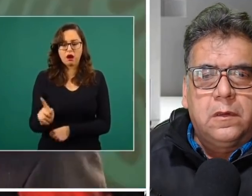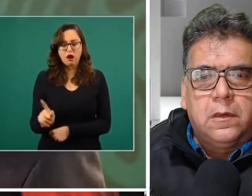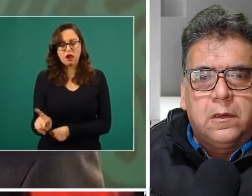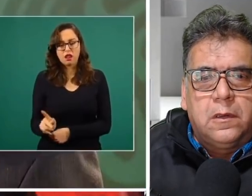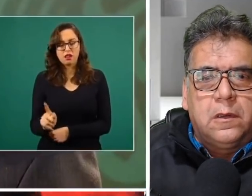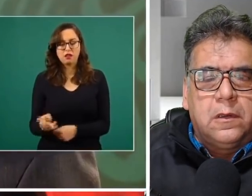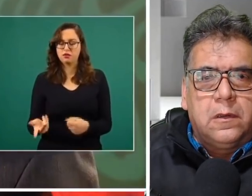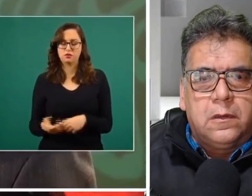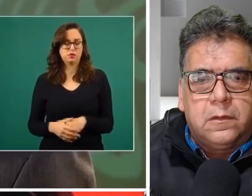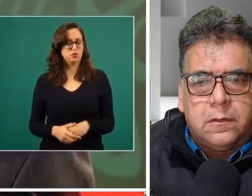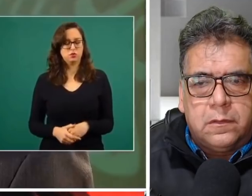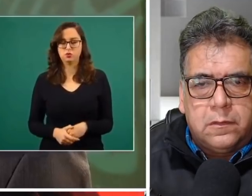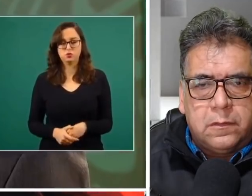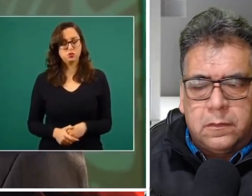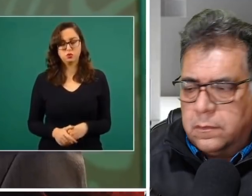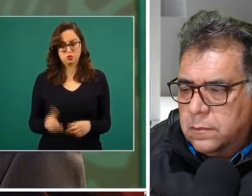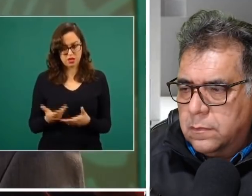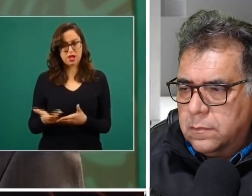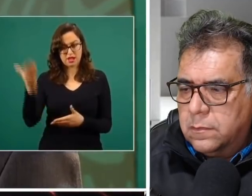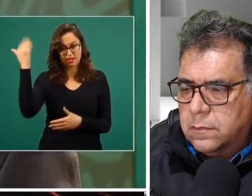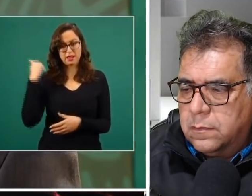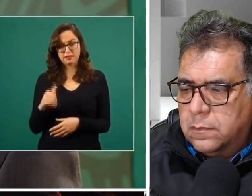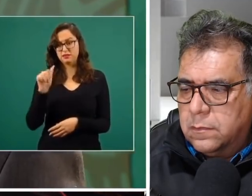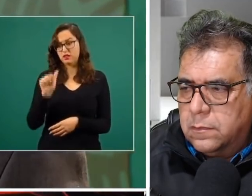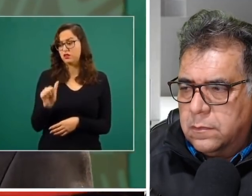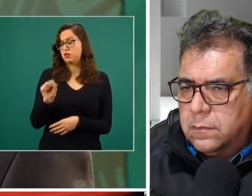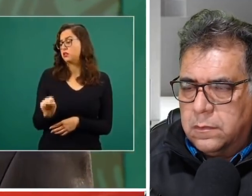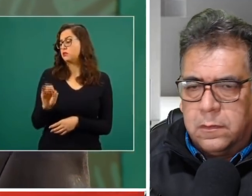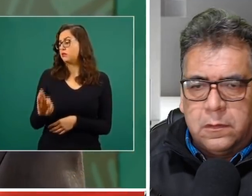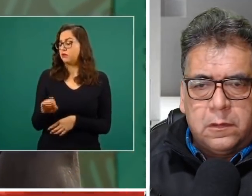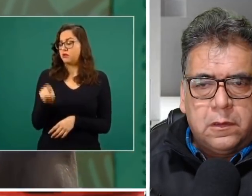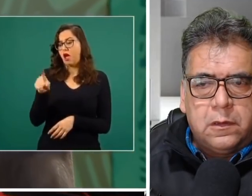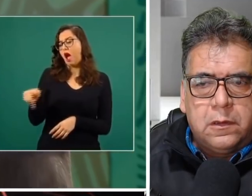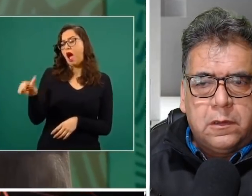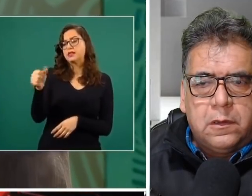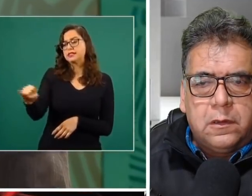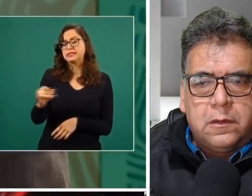Auditoría Superior de la Federación.